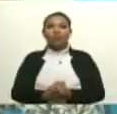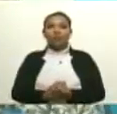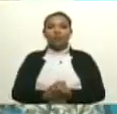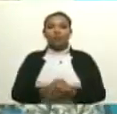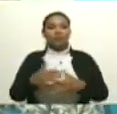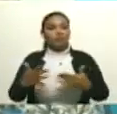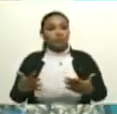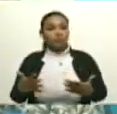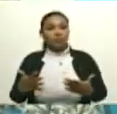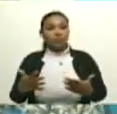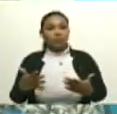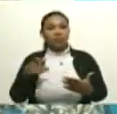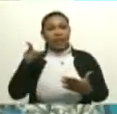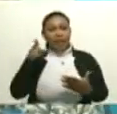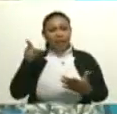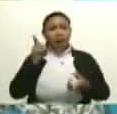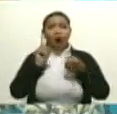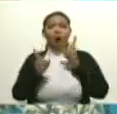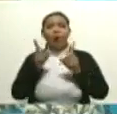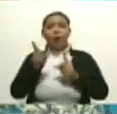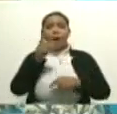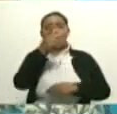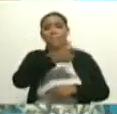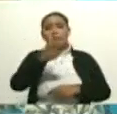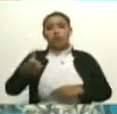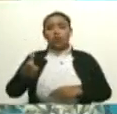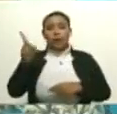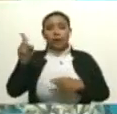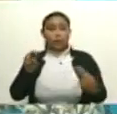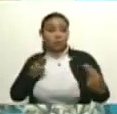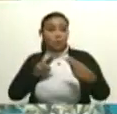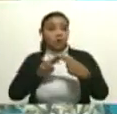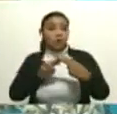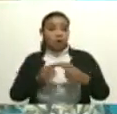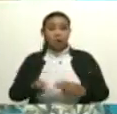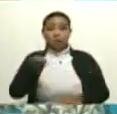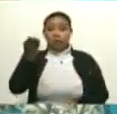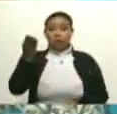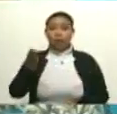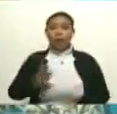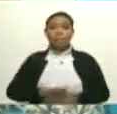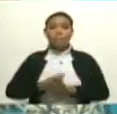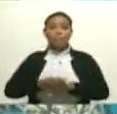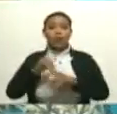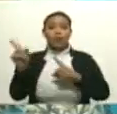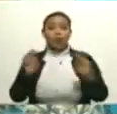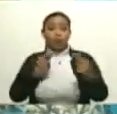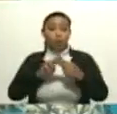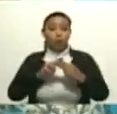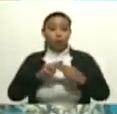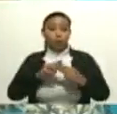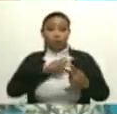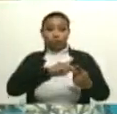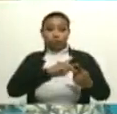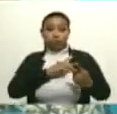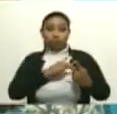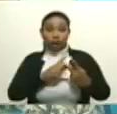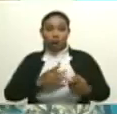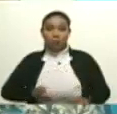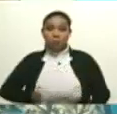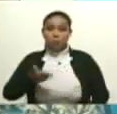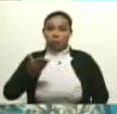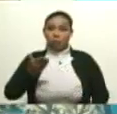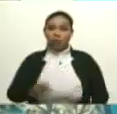Y eso para algunos seres es un encuentro existencial porque es el encuentro con una vocación de esa